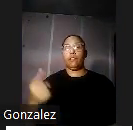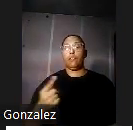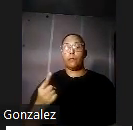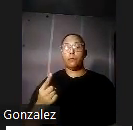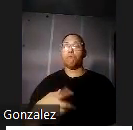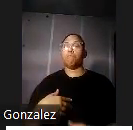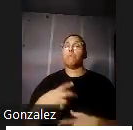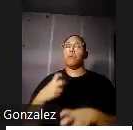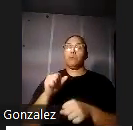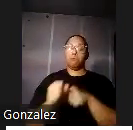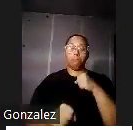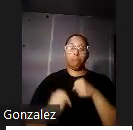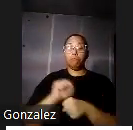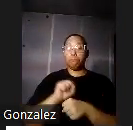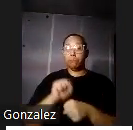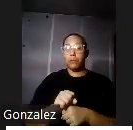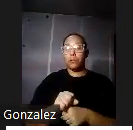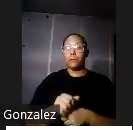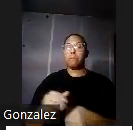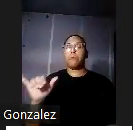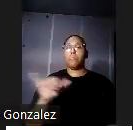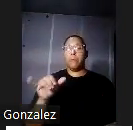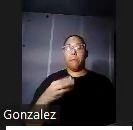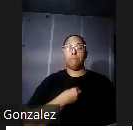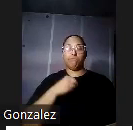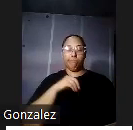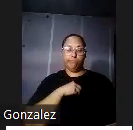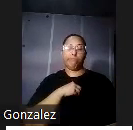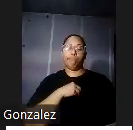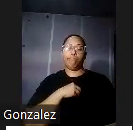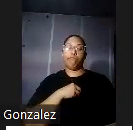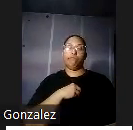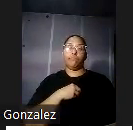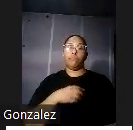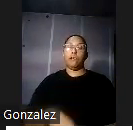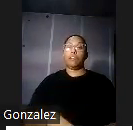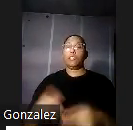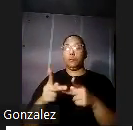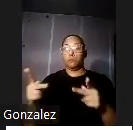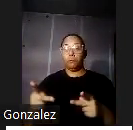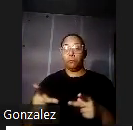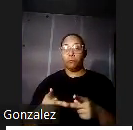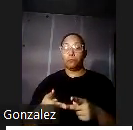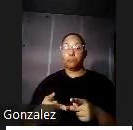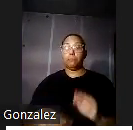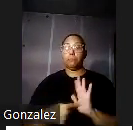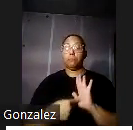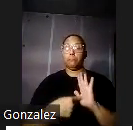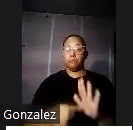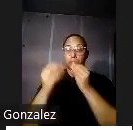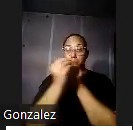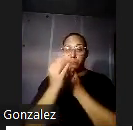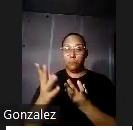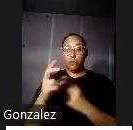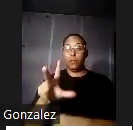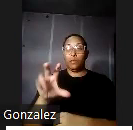sino también para los propietarios de las tierras agrícolas a la fecha del informe se reportó que más de 300